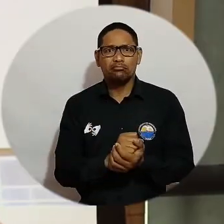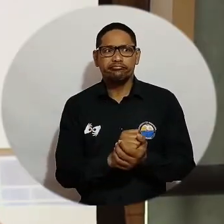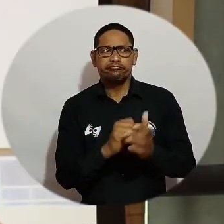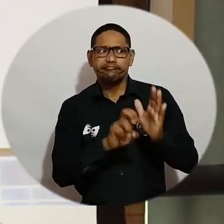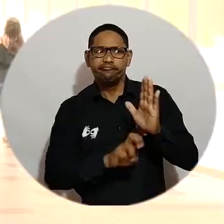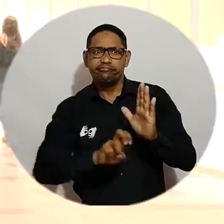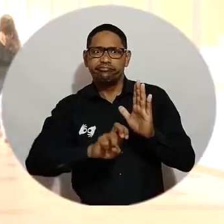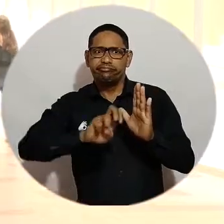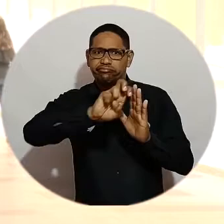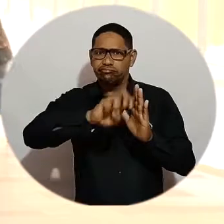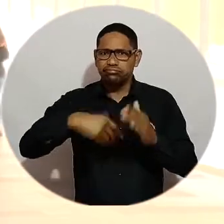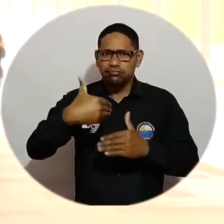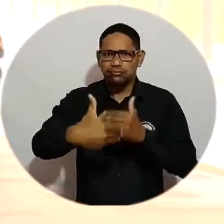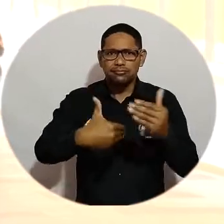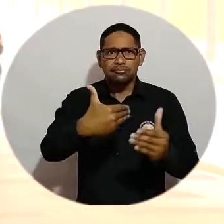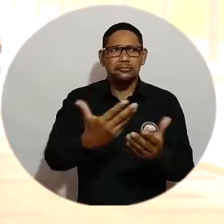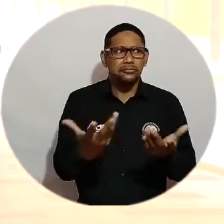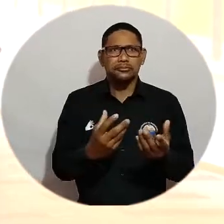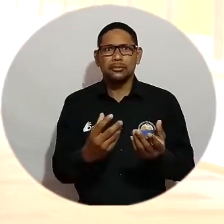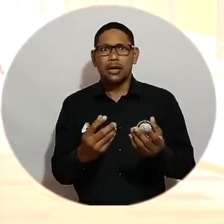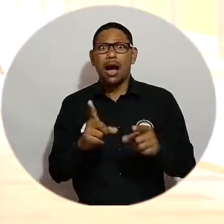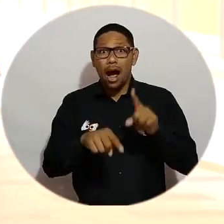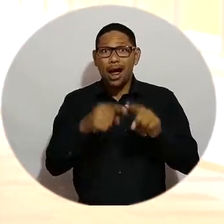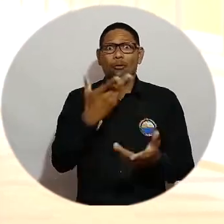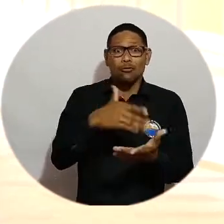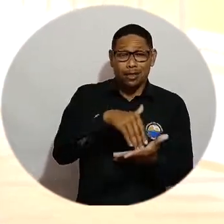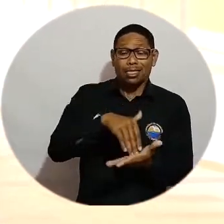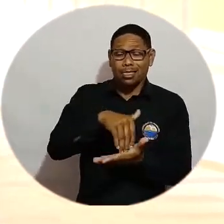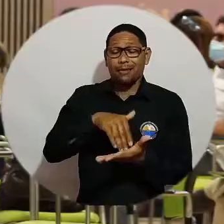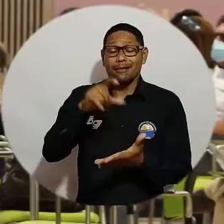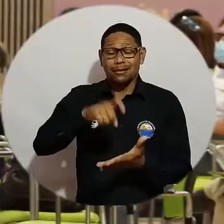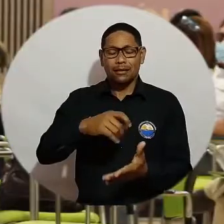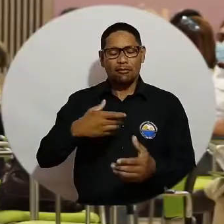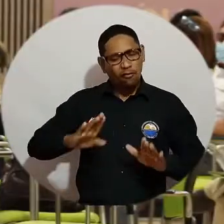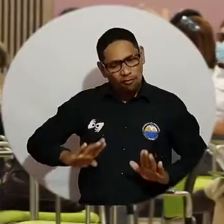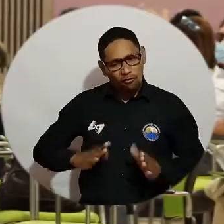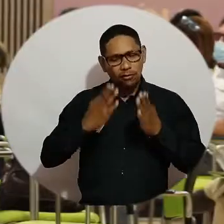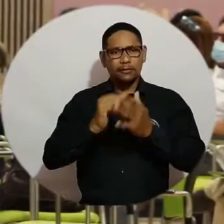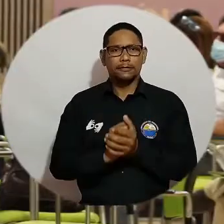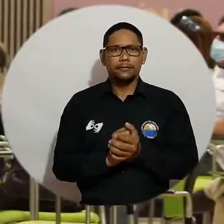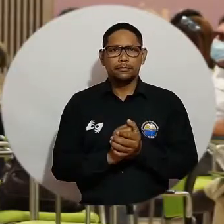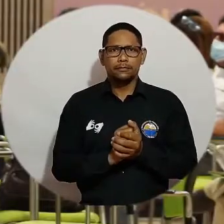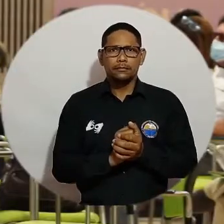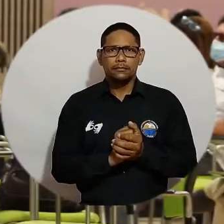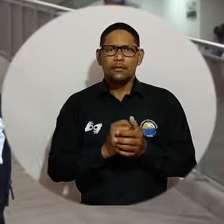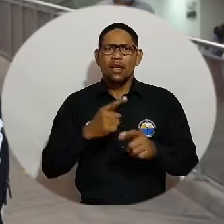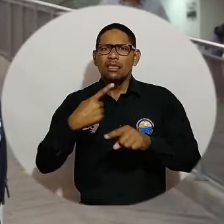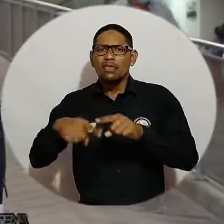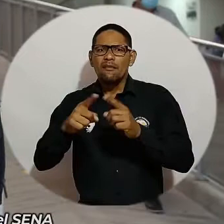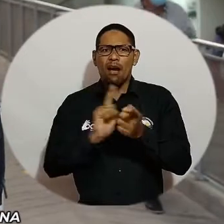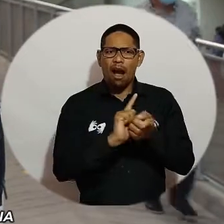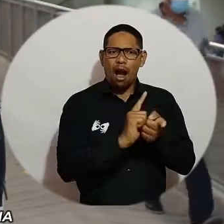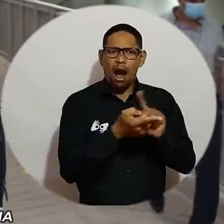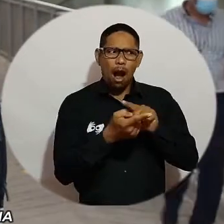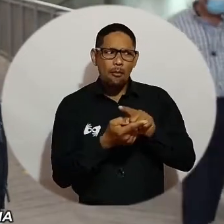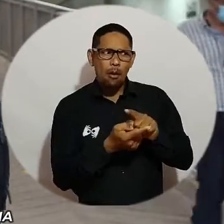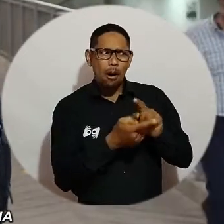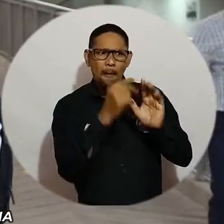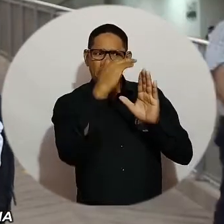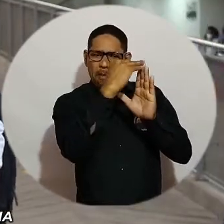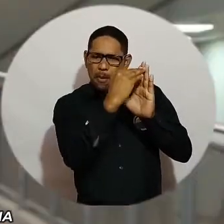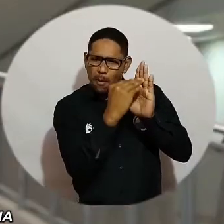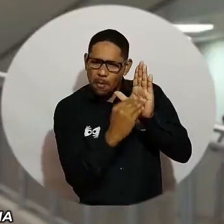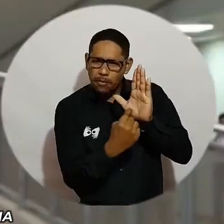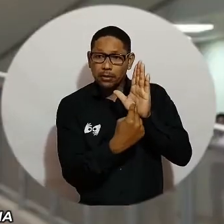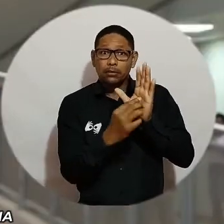tenemos unos niveles de desarrollo, tenemos algunas falencias que hay que superar. Estos cambios normativos van a llevar